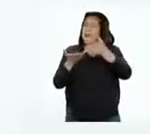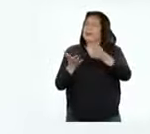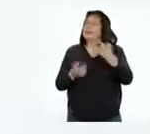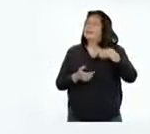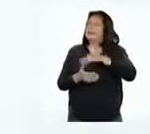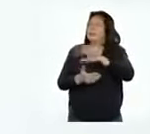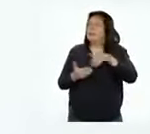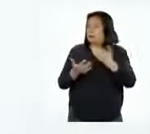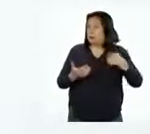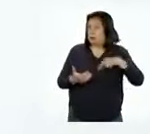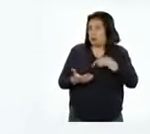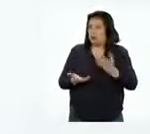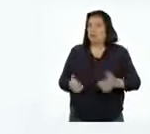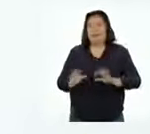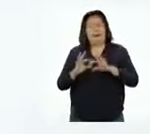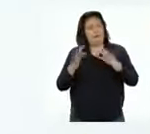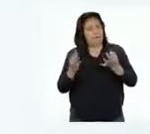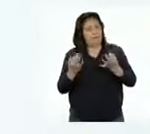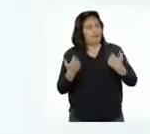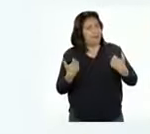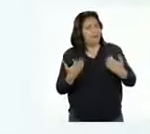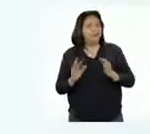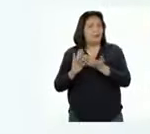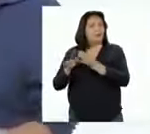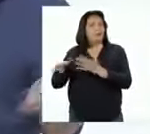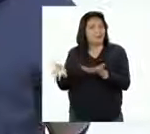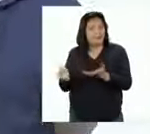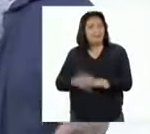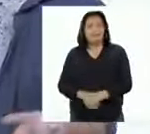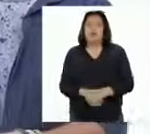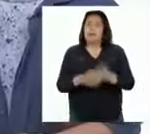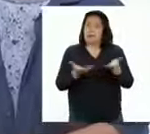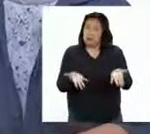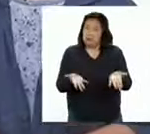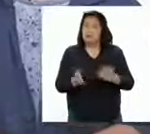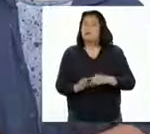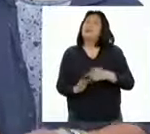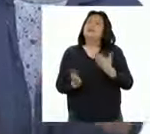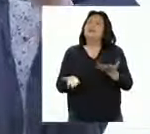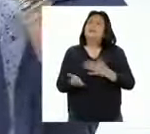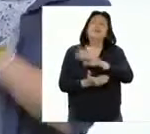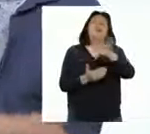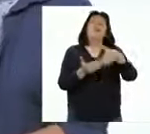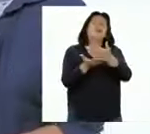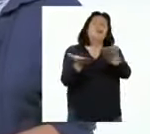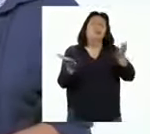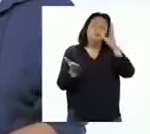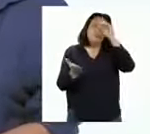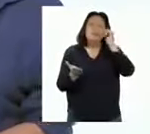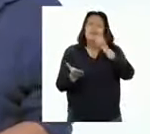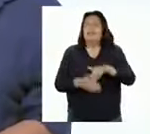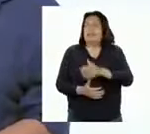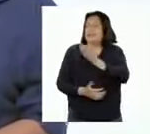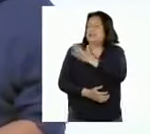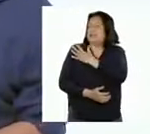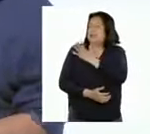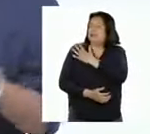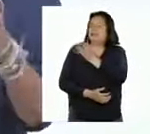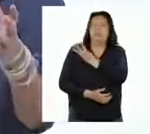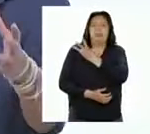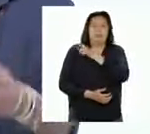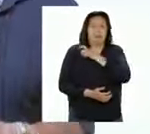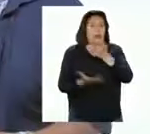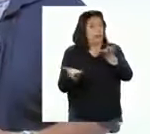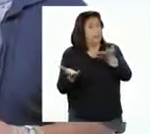para todos nosotros, para nuestra familia y para nuestra comunidad. Este es un programa para todos ustedes chicos y chicas de quinto y sexto grado de